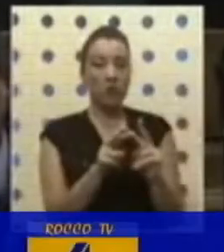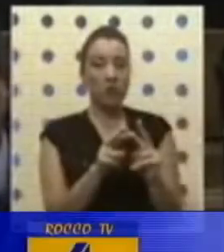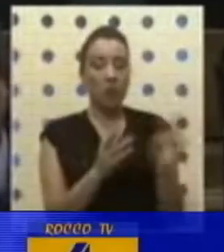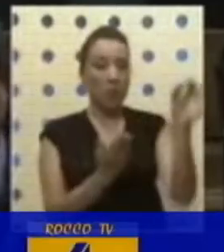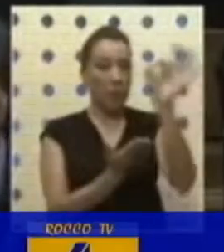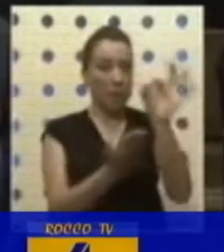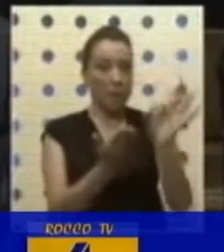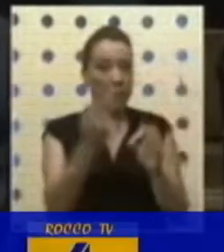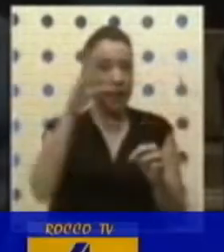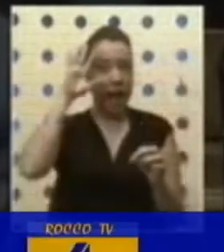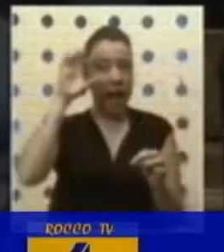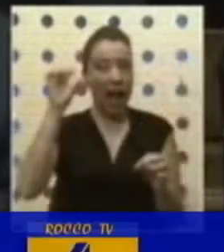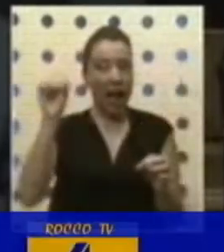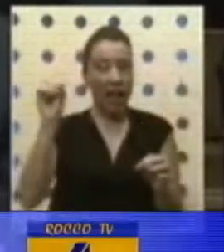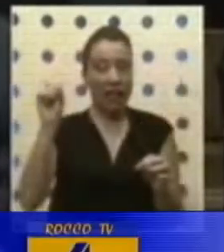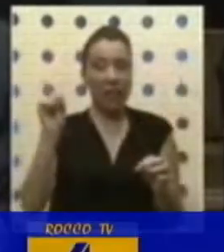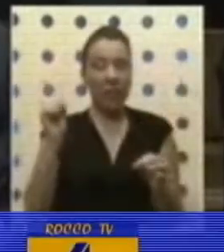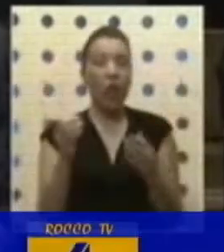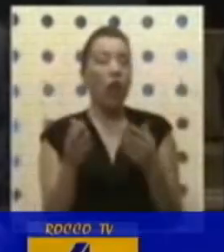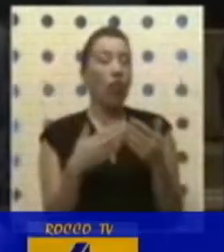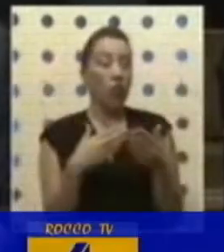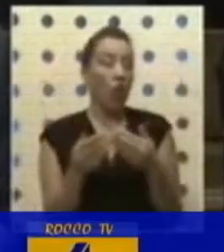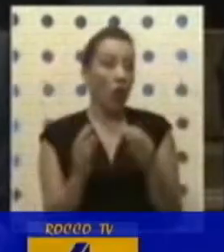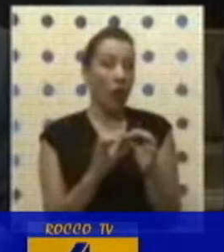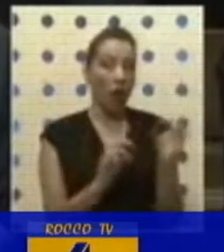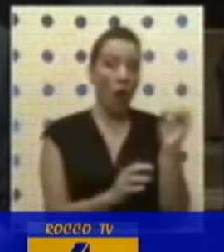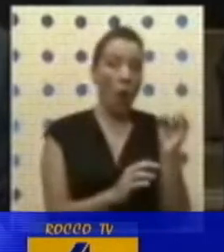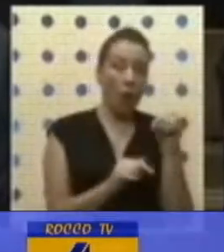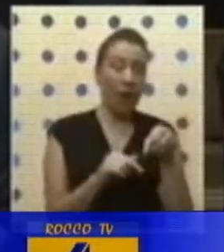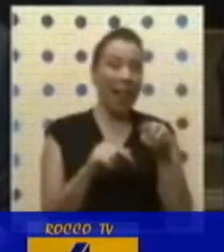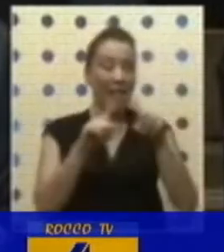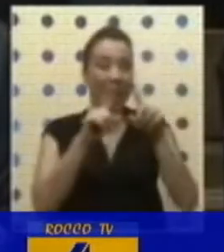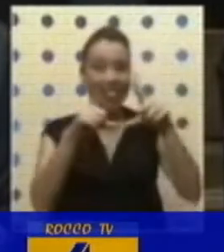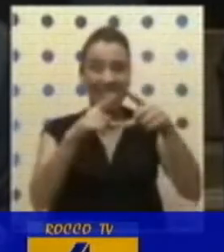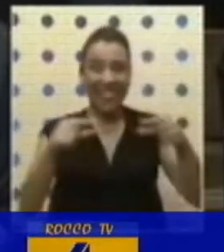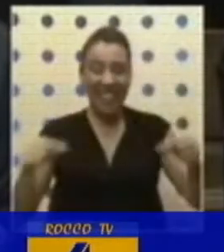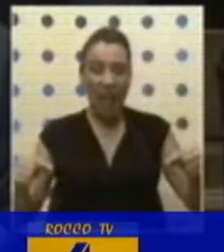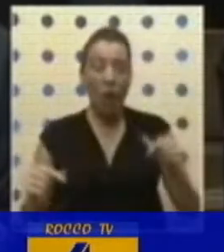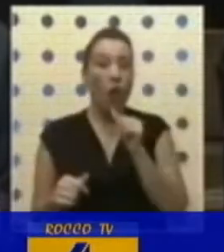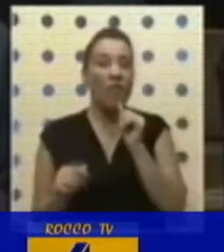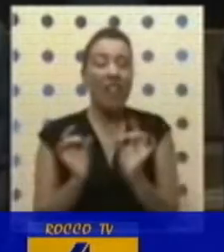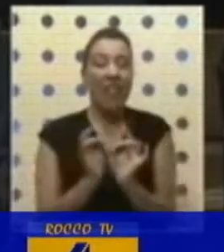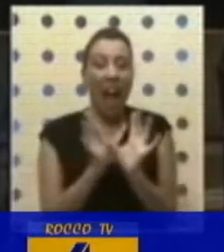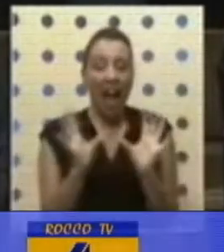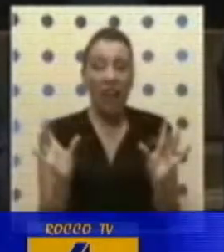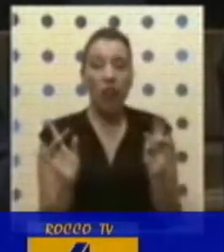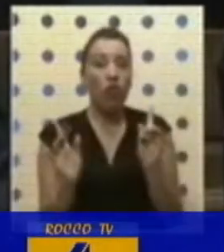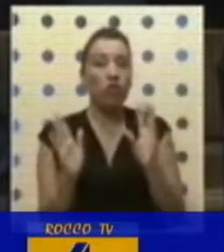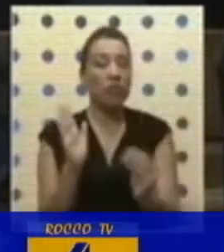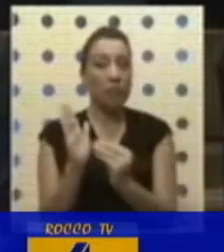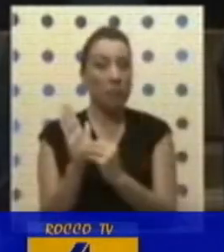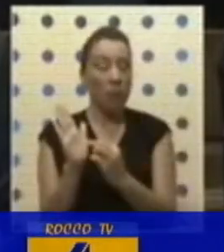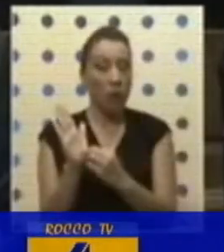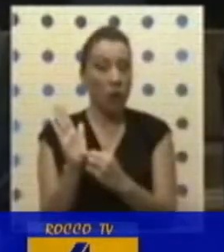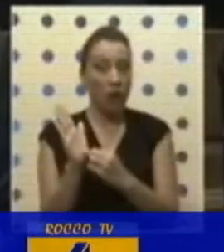cartografías argentinas y en el cual, obviamente, este triángulo de indefiniciones no está contenido en estos